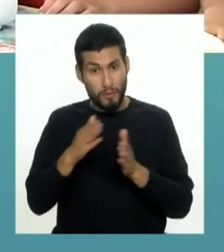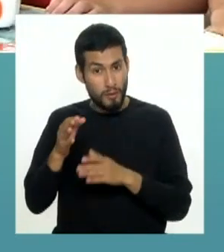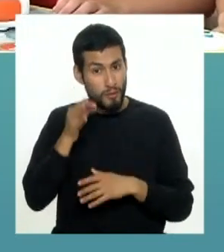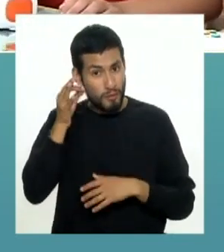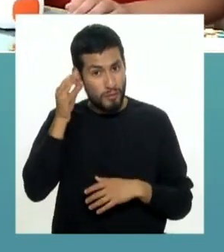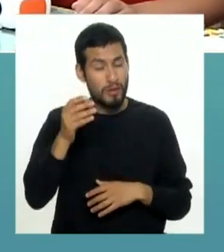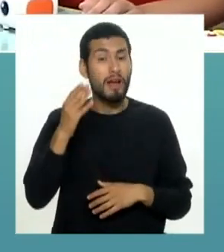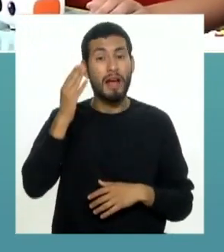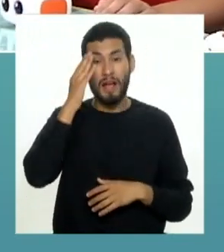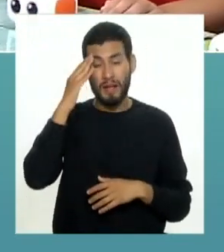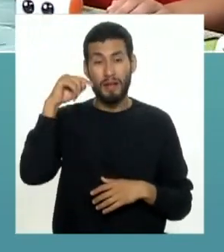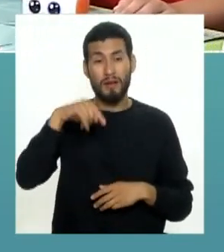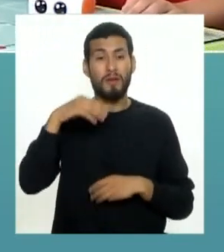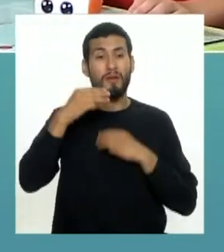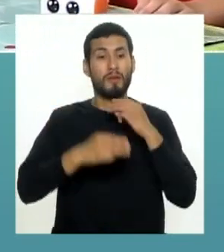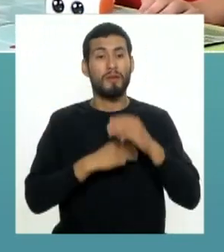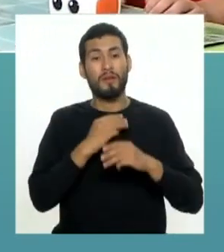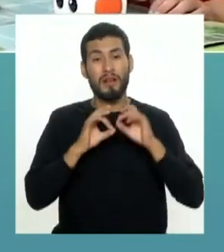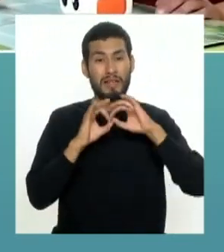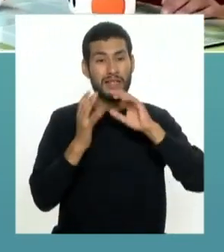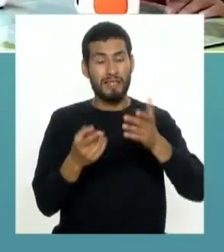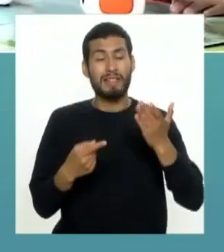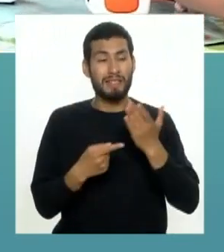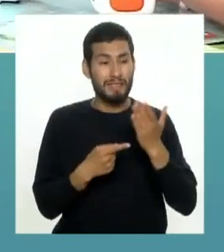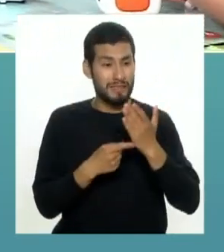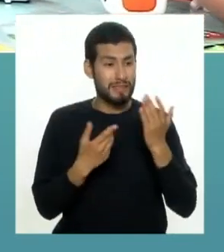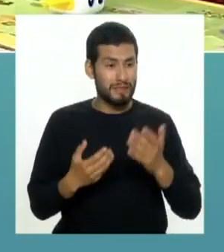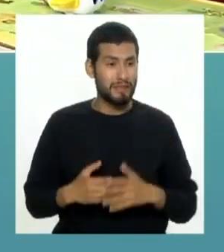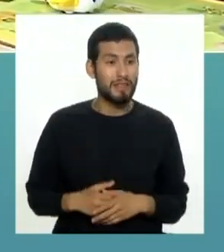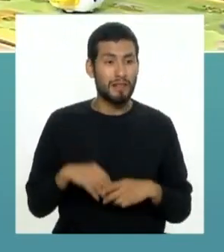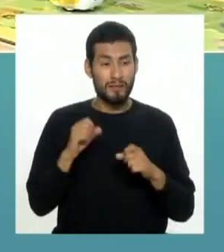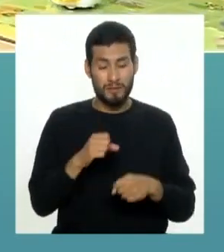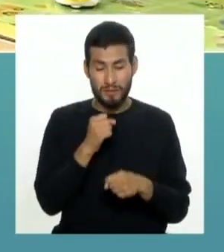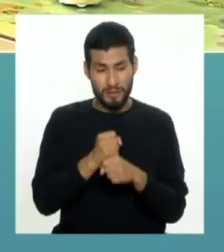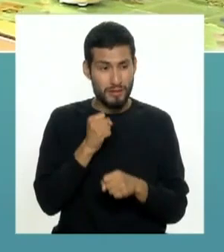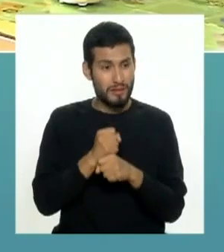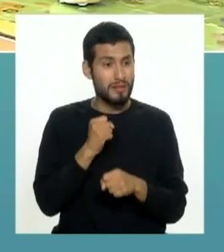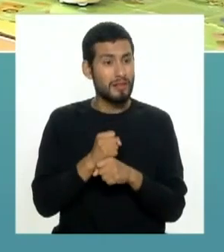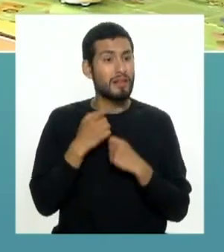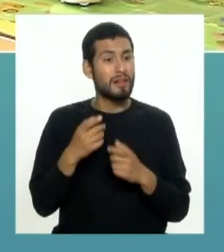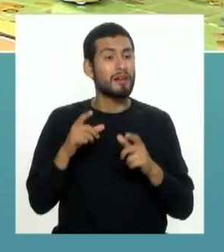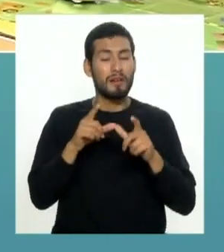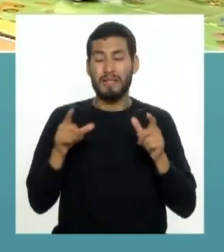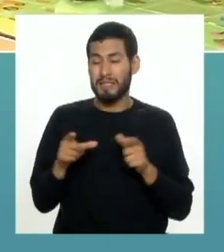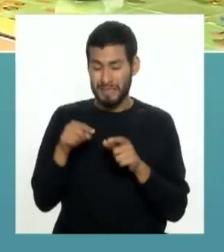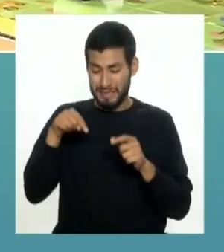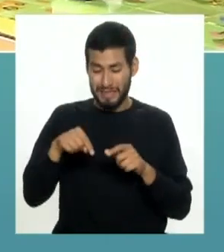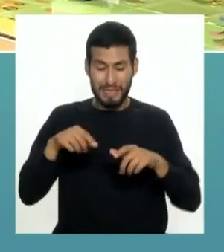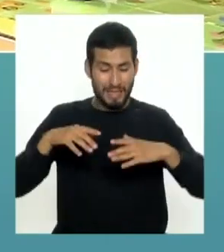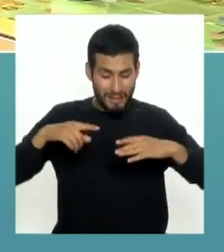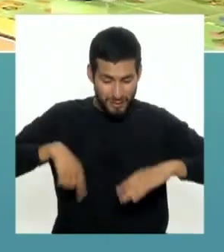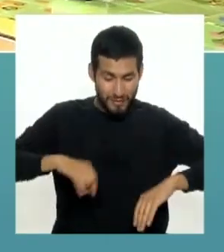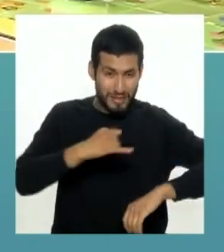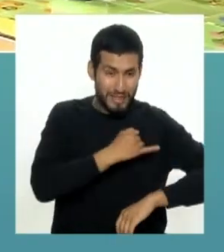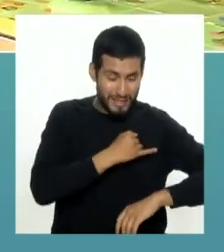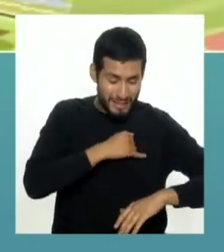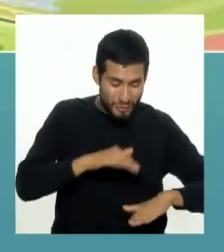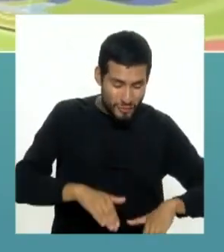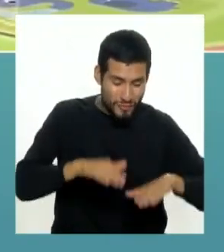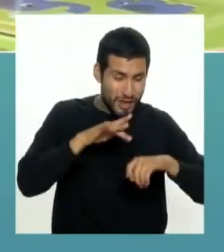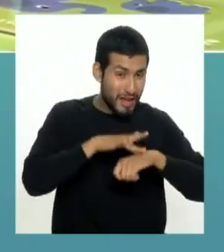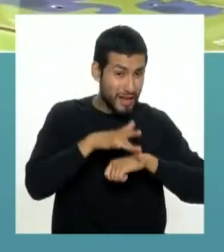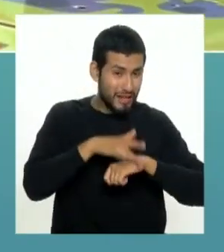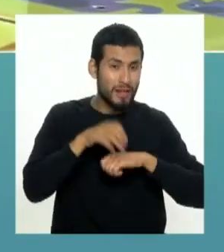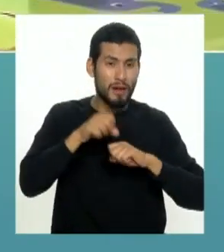Sabemos que vivimos en un mundo digital y poder trabajar con ellos en edades tempranas les da un sólido